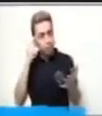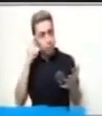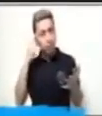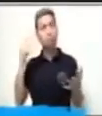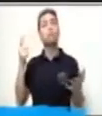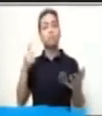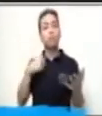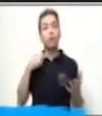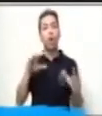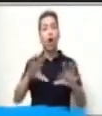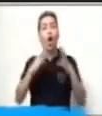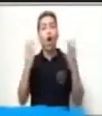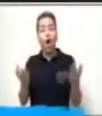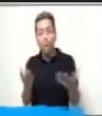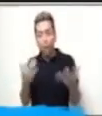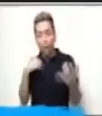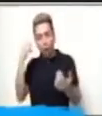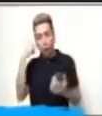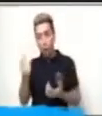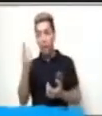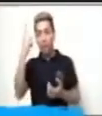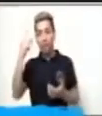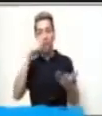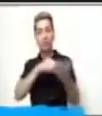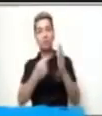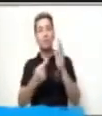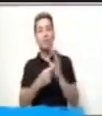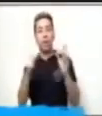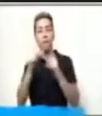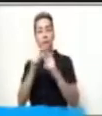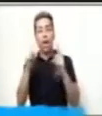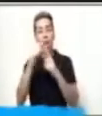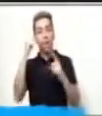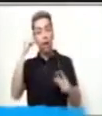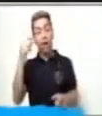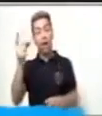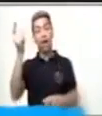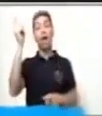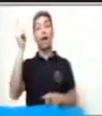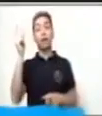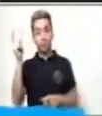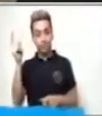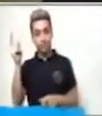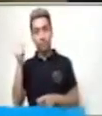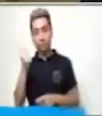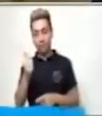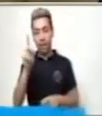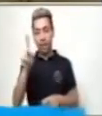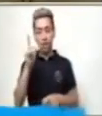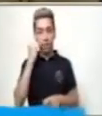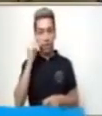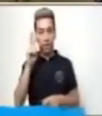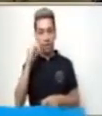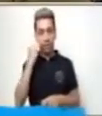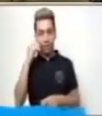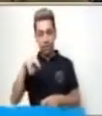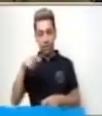de comprender el significado de la palabra adivinanza? Muy bien. Iniciaremos.